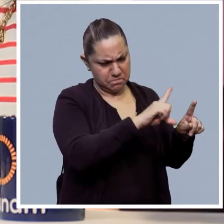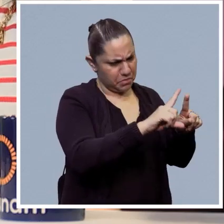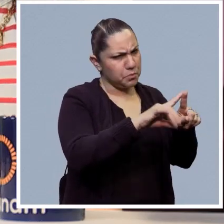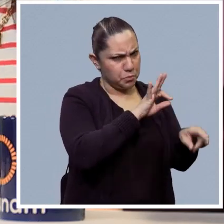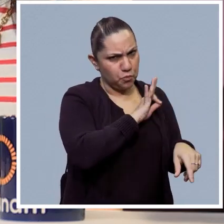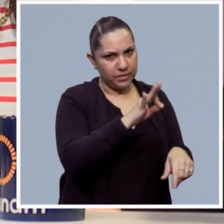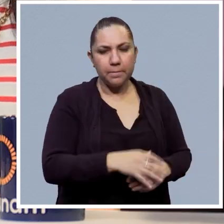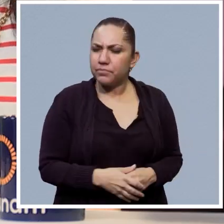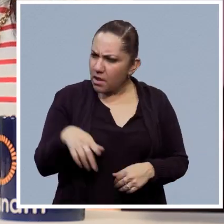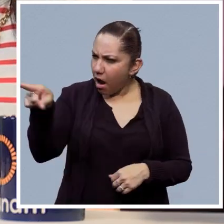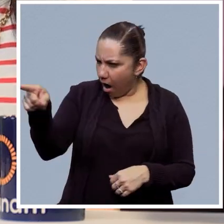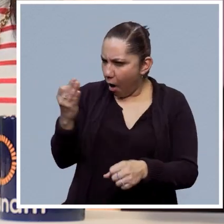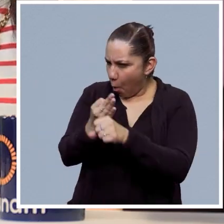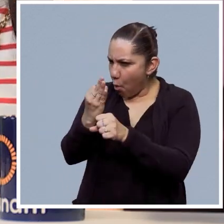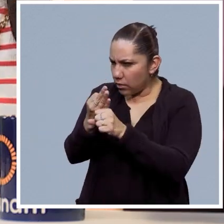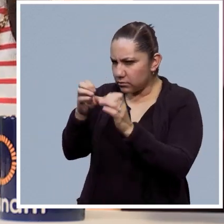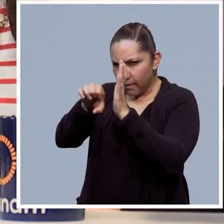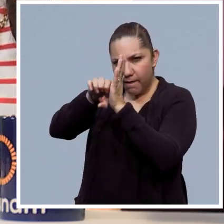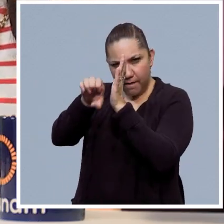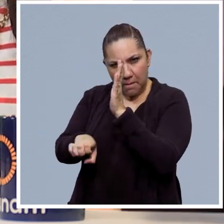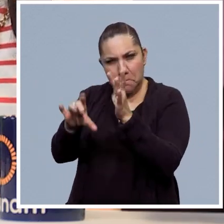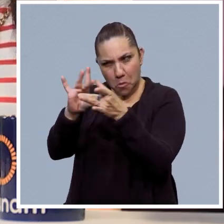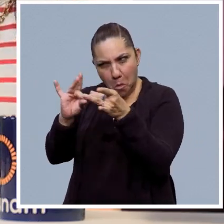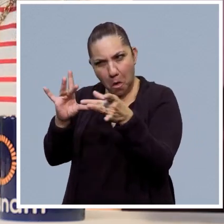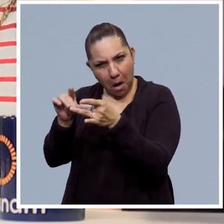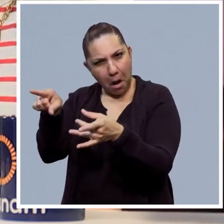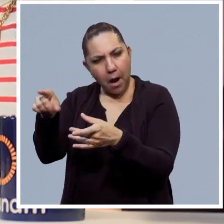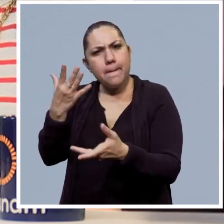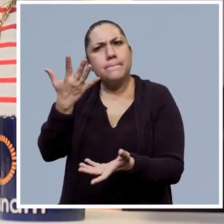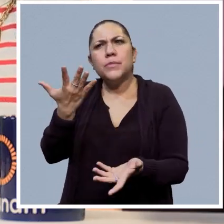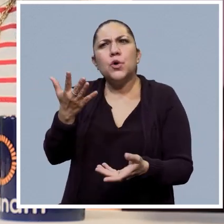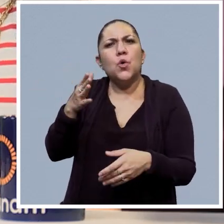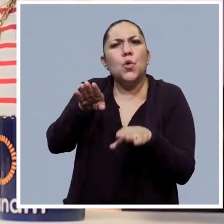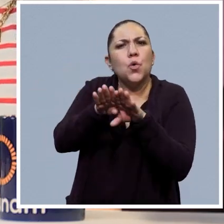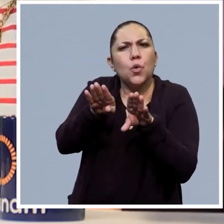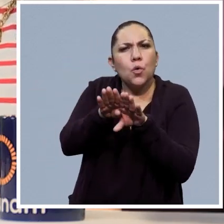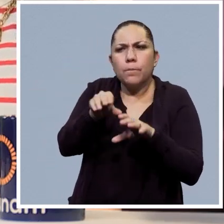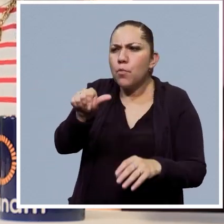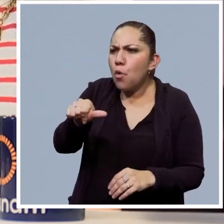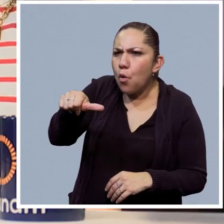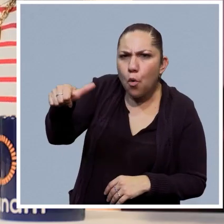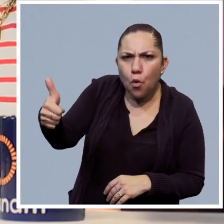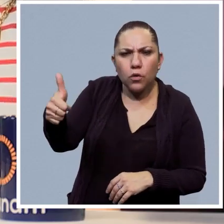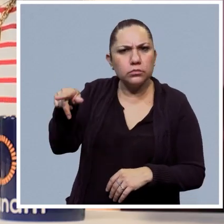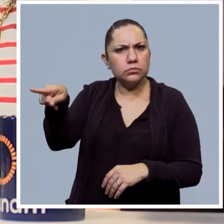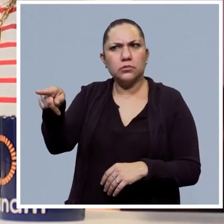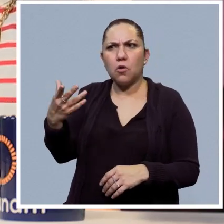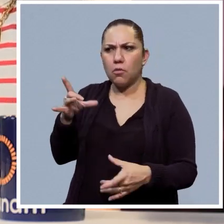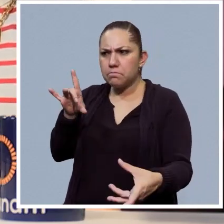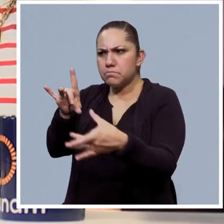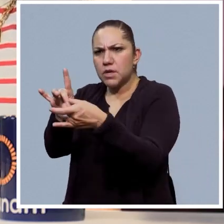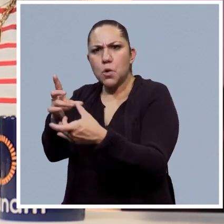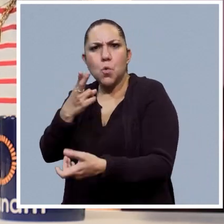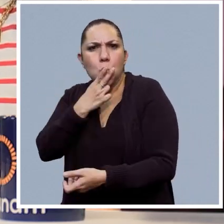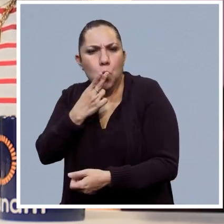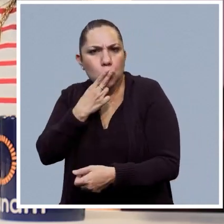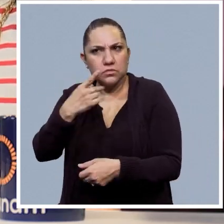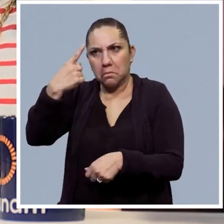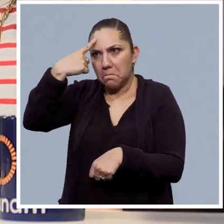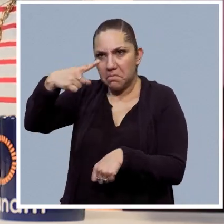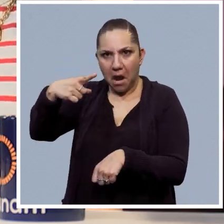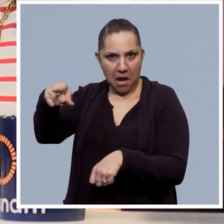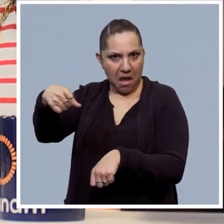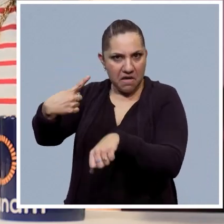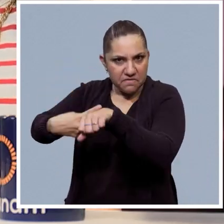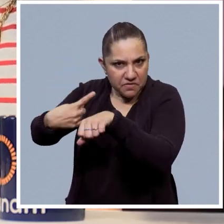la aplicación en medicina. Pero ¿en dónde más la podríamos encontrar ya como tal detalladamente para a lo mejor el tratamiento de algunas